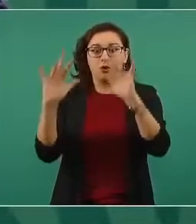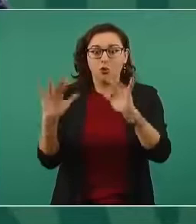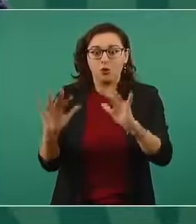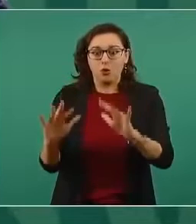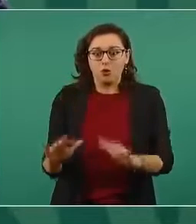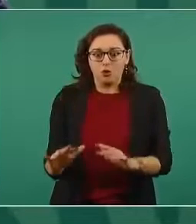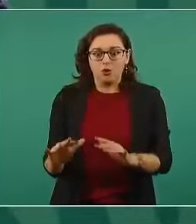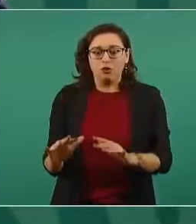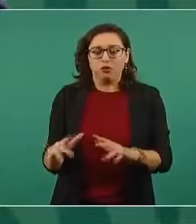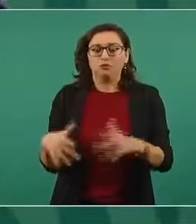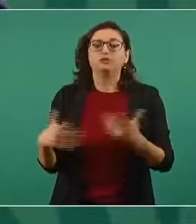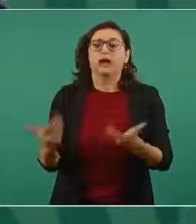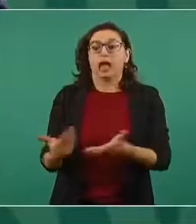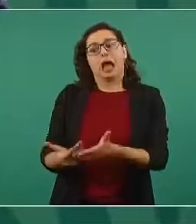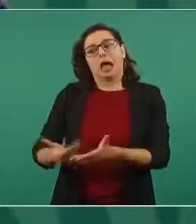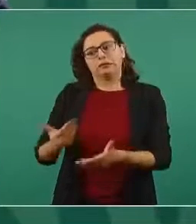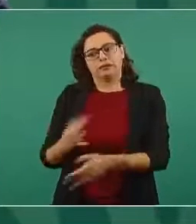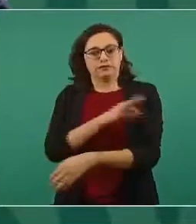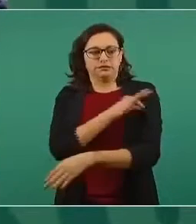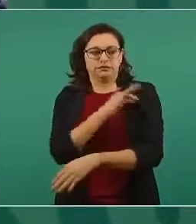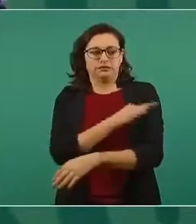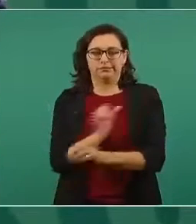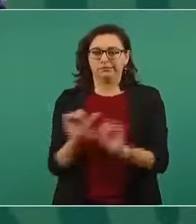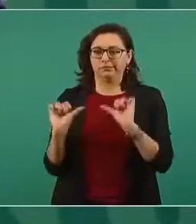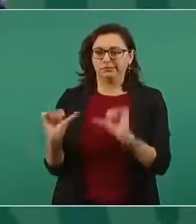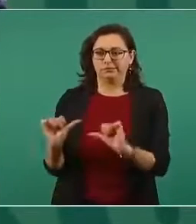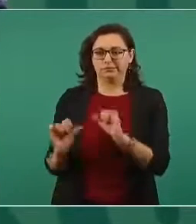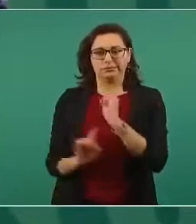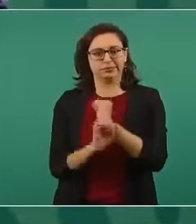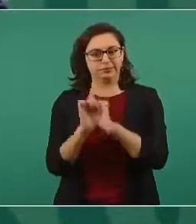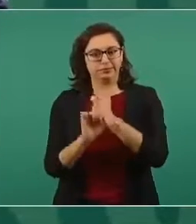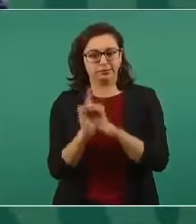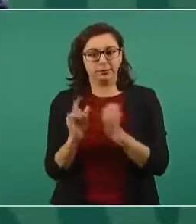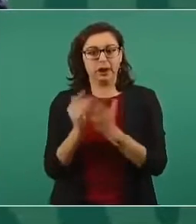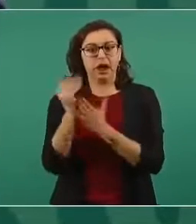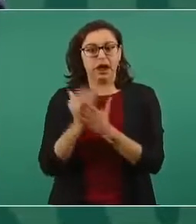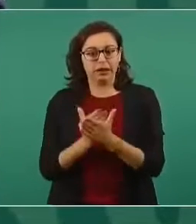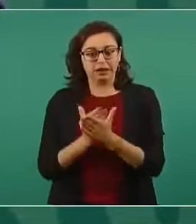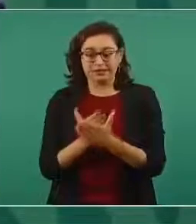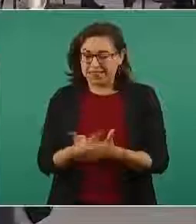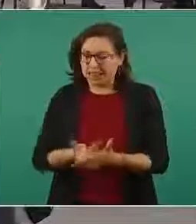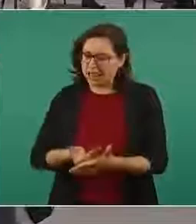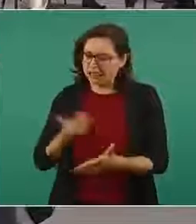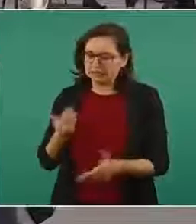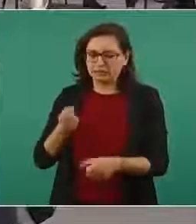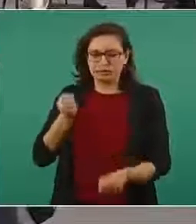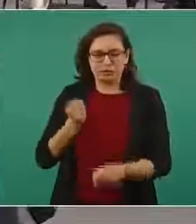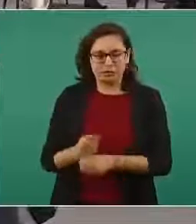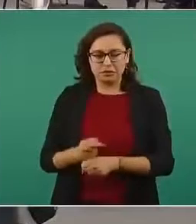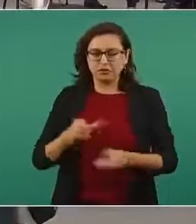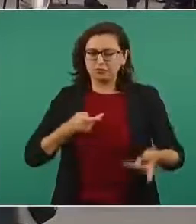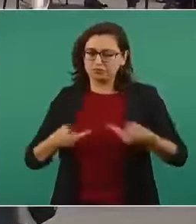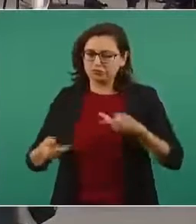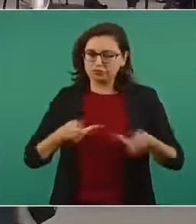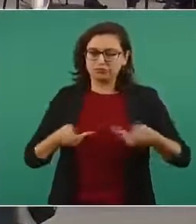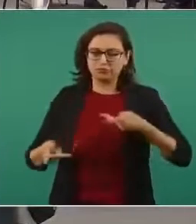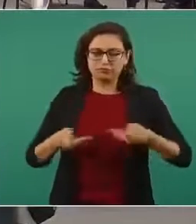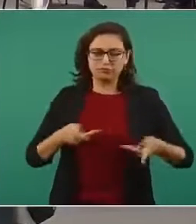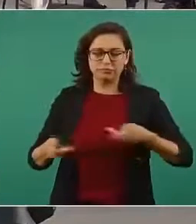problemas. Nos estamos preparando para eso.